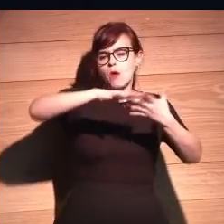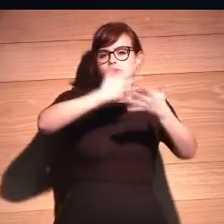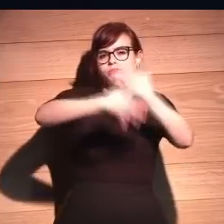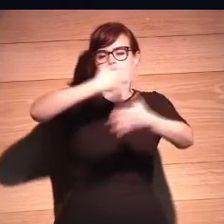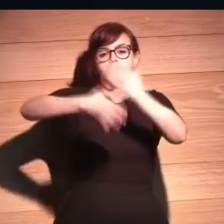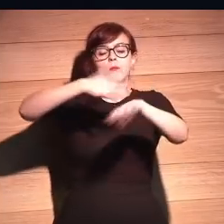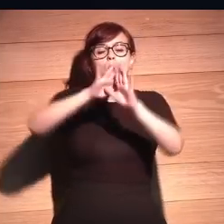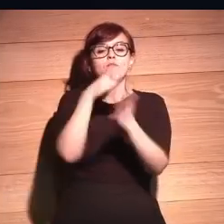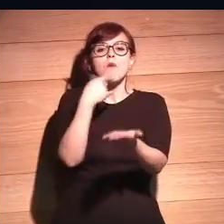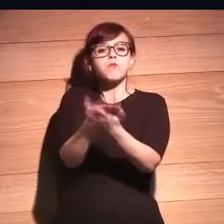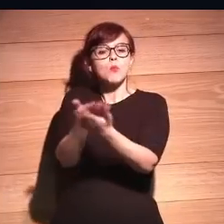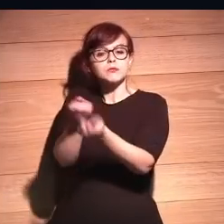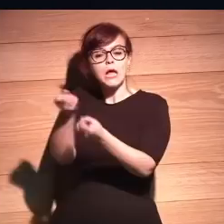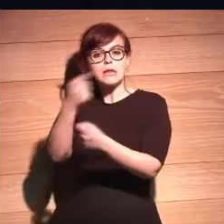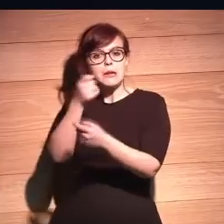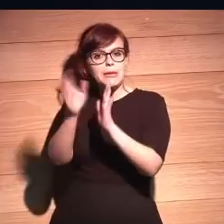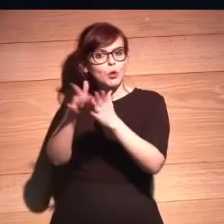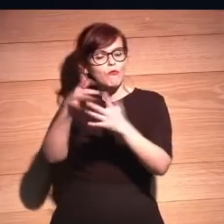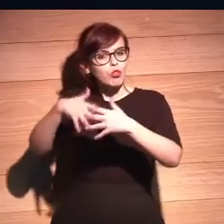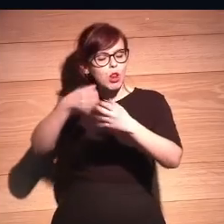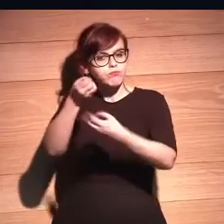proponer un tratamiento que resulta que es bueno.